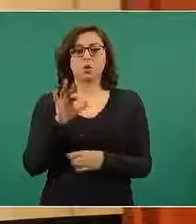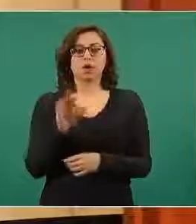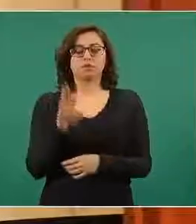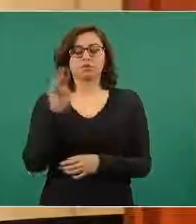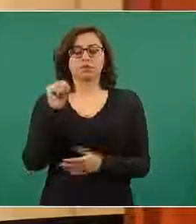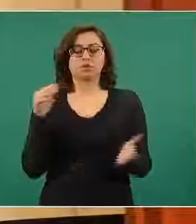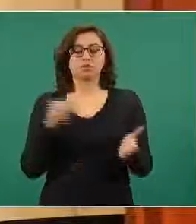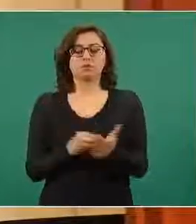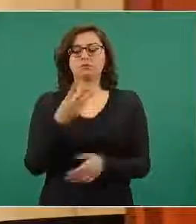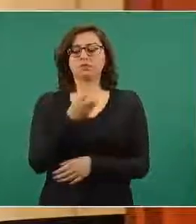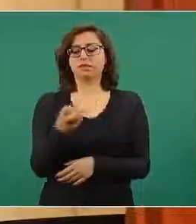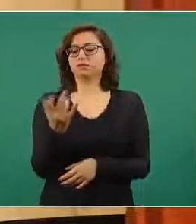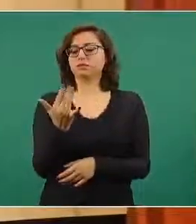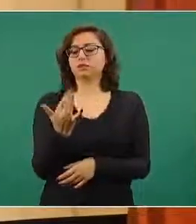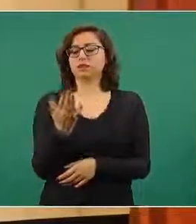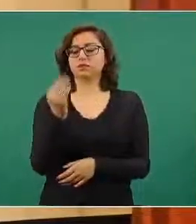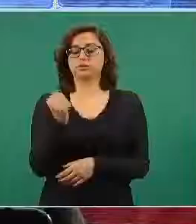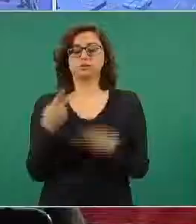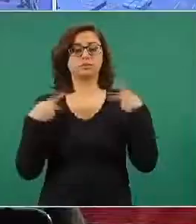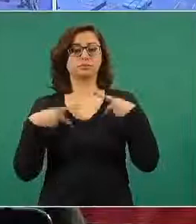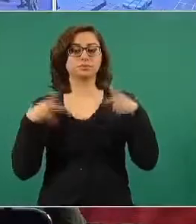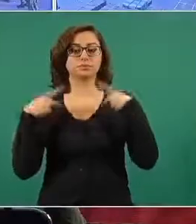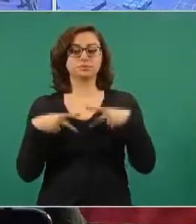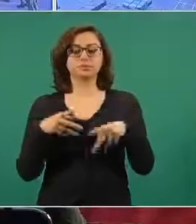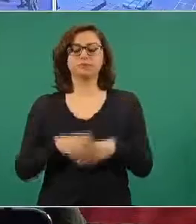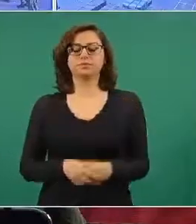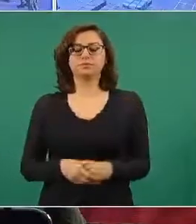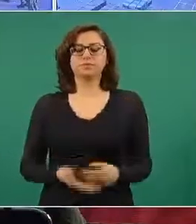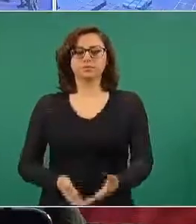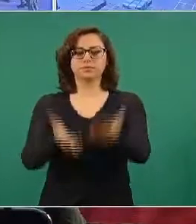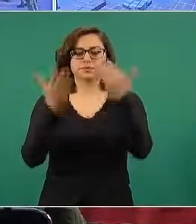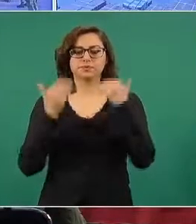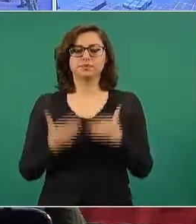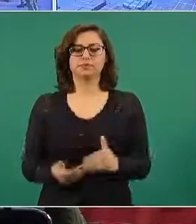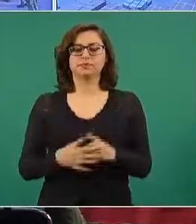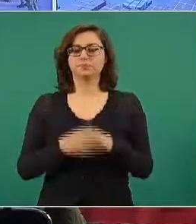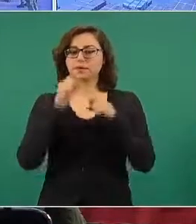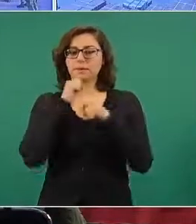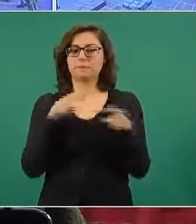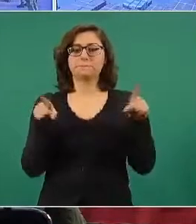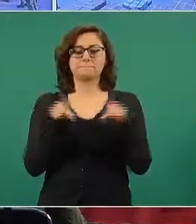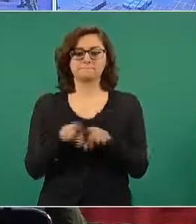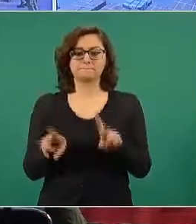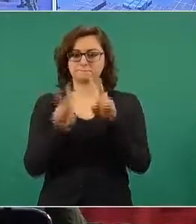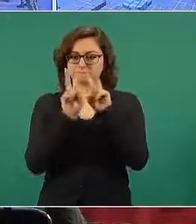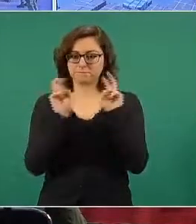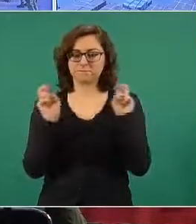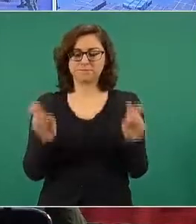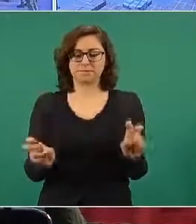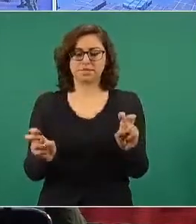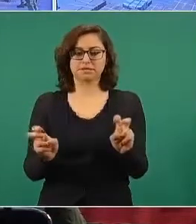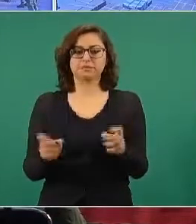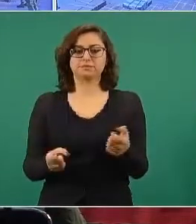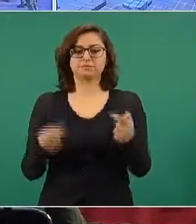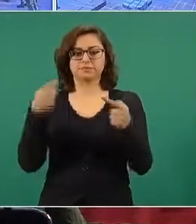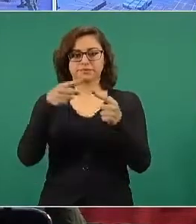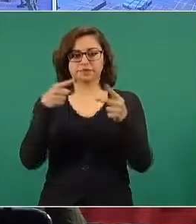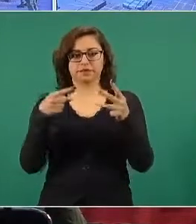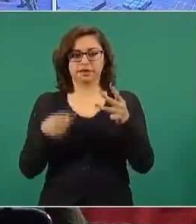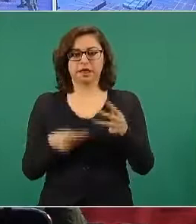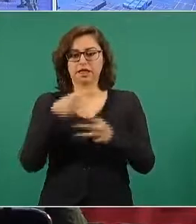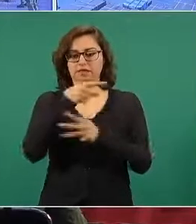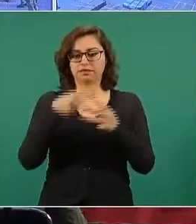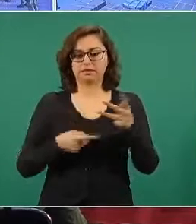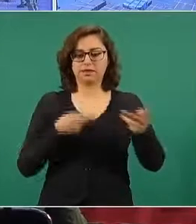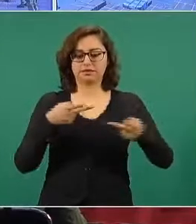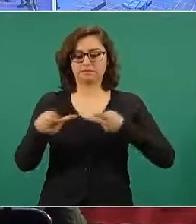mil 359 personas. La que sigue, en ese mismo sentido, continuando con los tres planes de atención